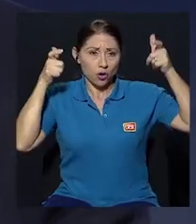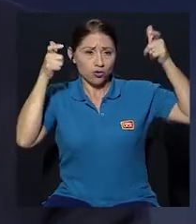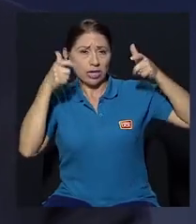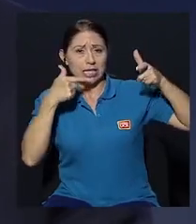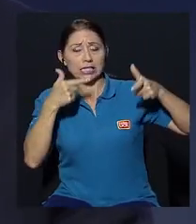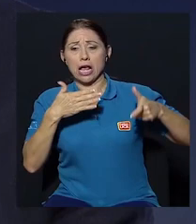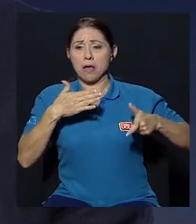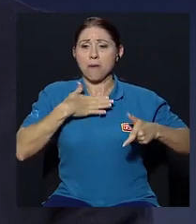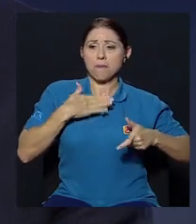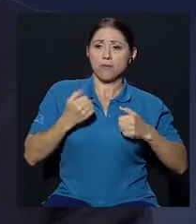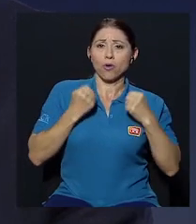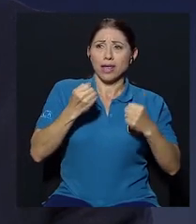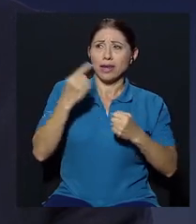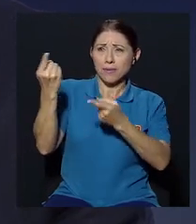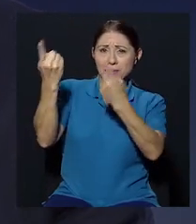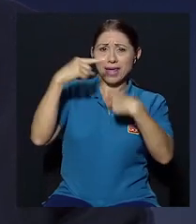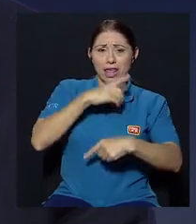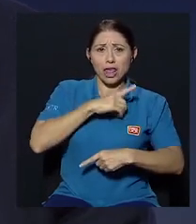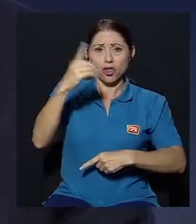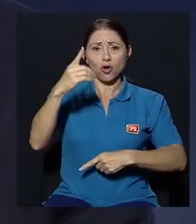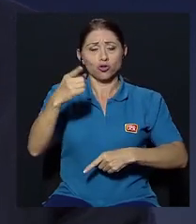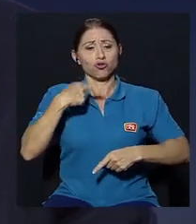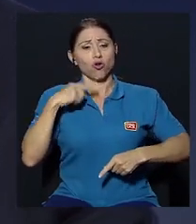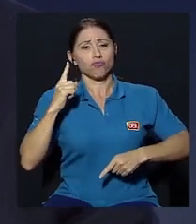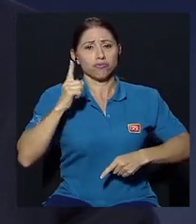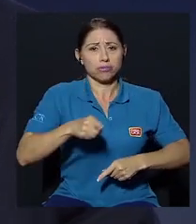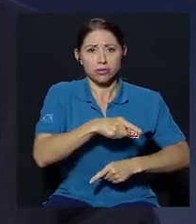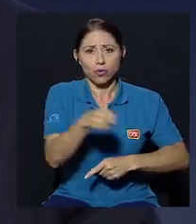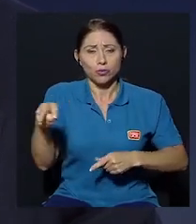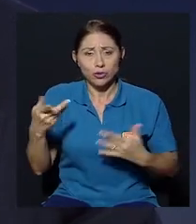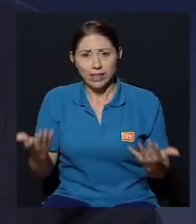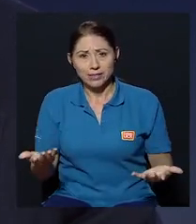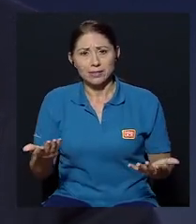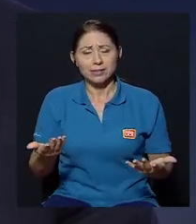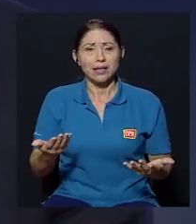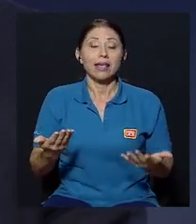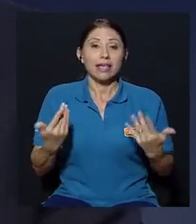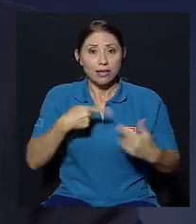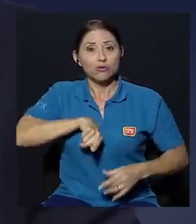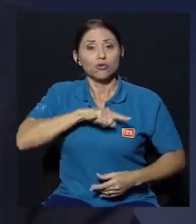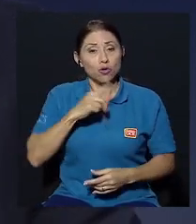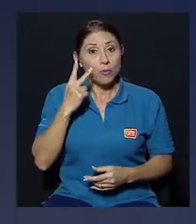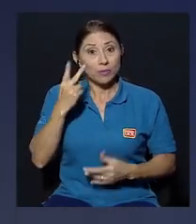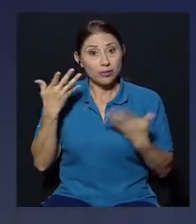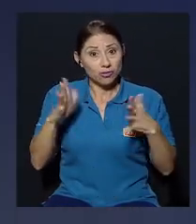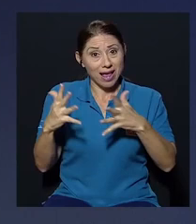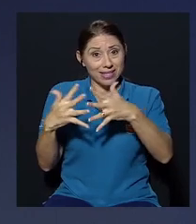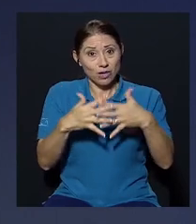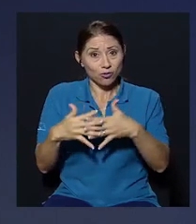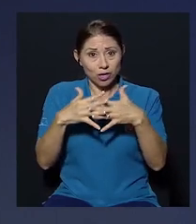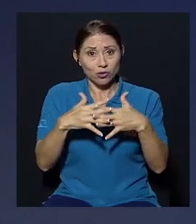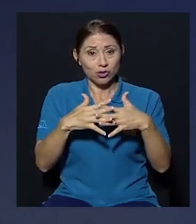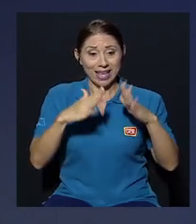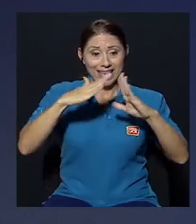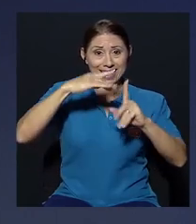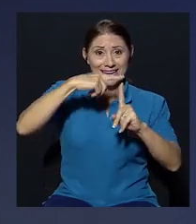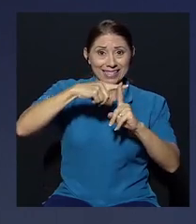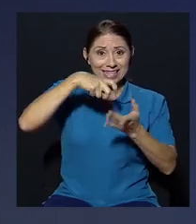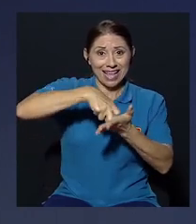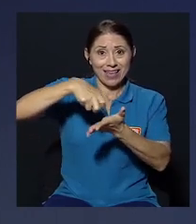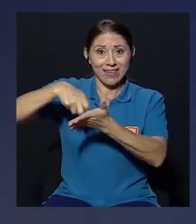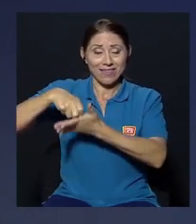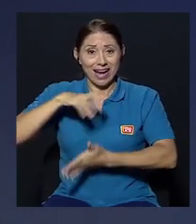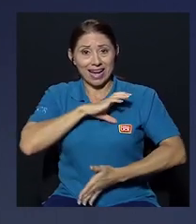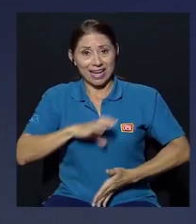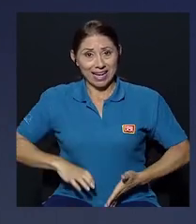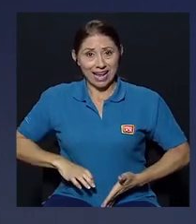edad media en que los monarcas decían mi poder viene de Dios ergo deme el mando sobre ustedes y lo hemos